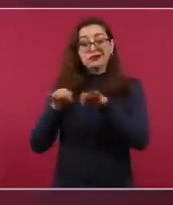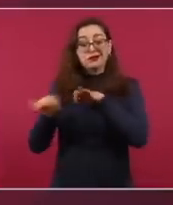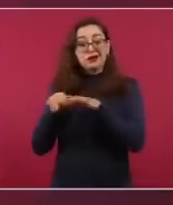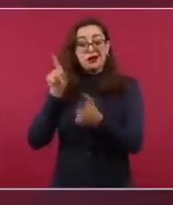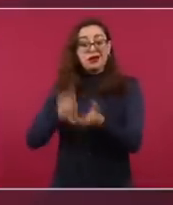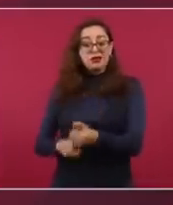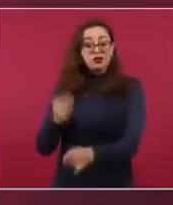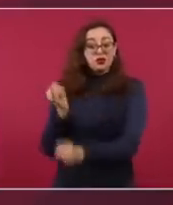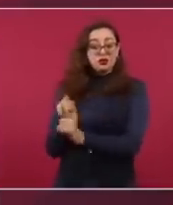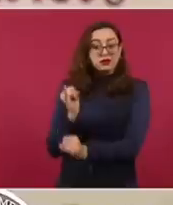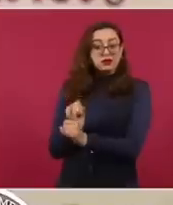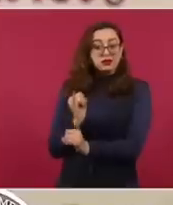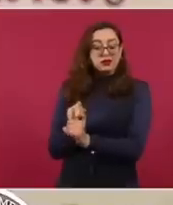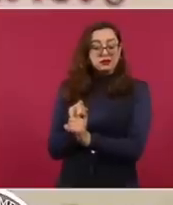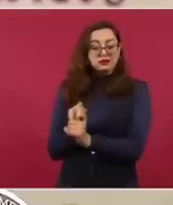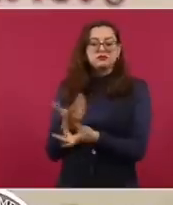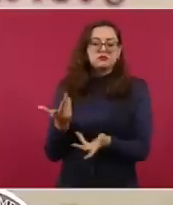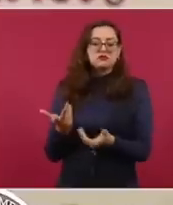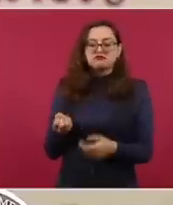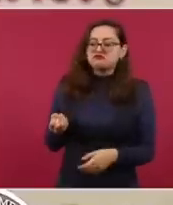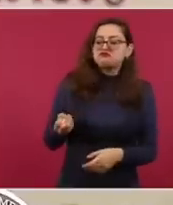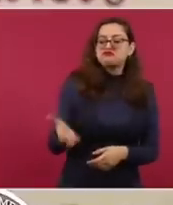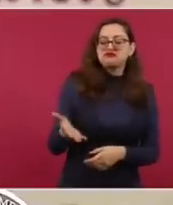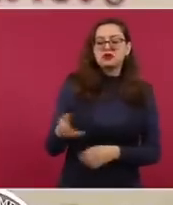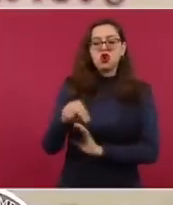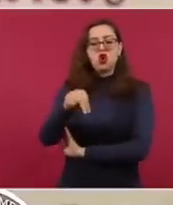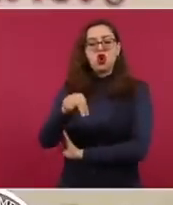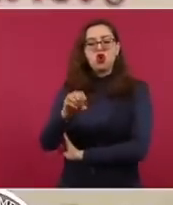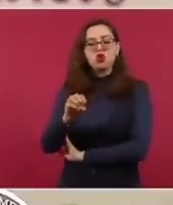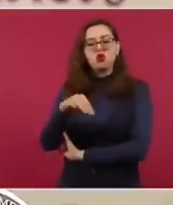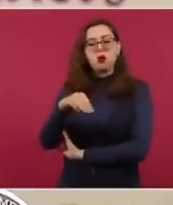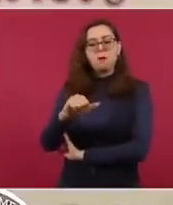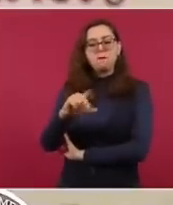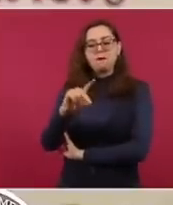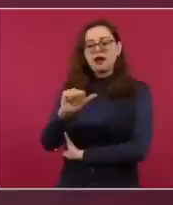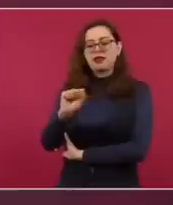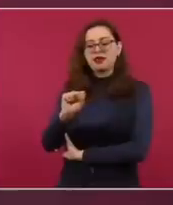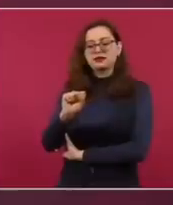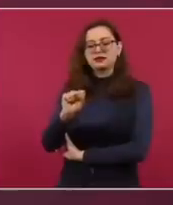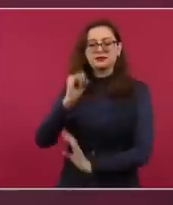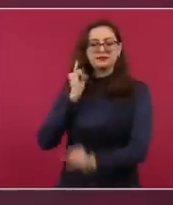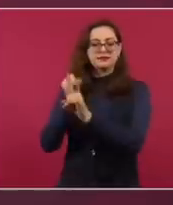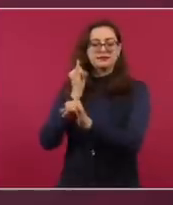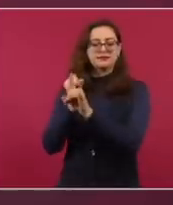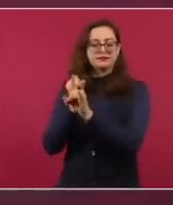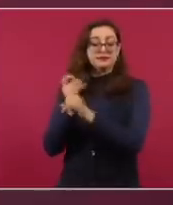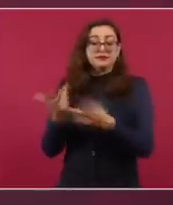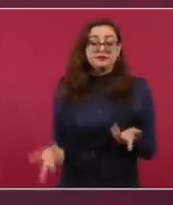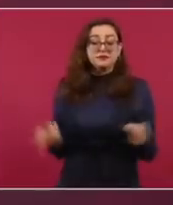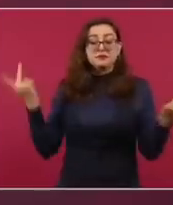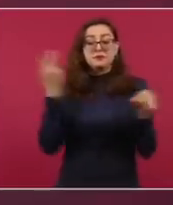se desarrolló en todos los países del mundo, y Norteamérica no es una excepción, el trabajo remoto